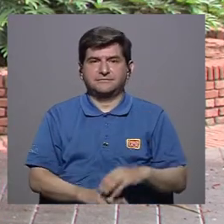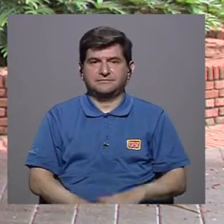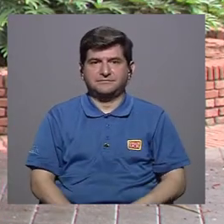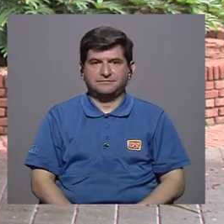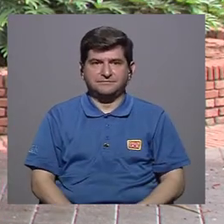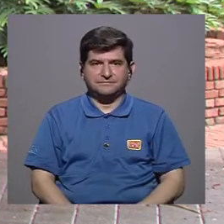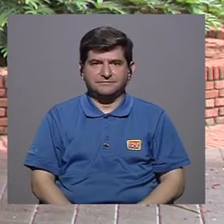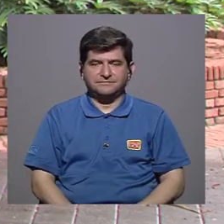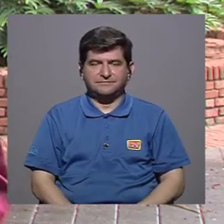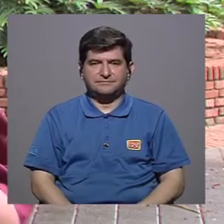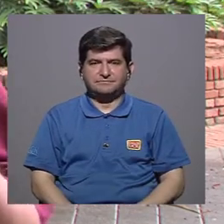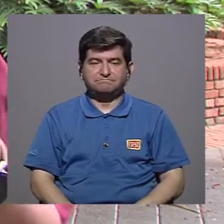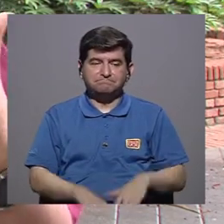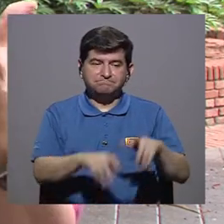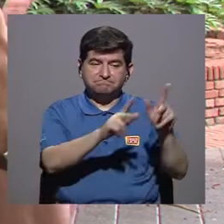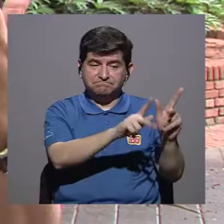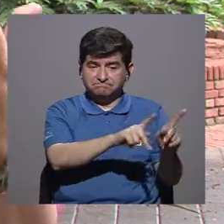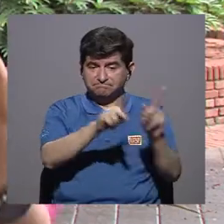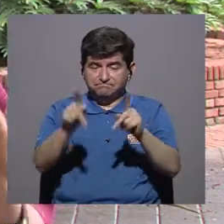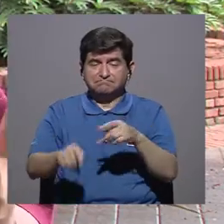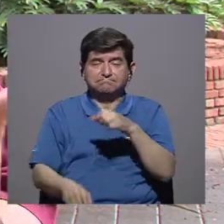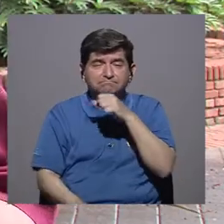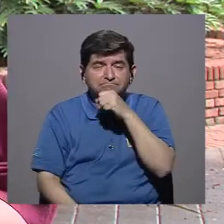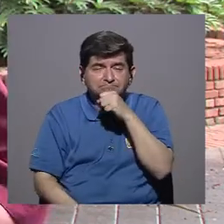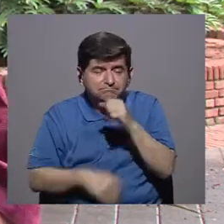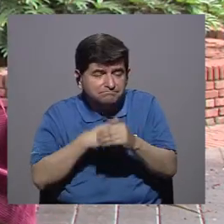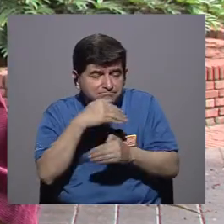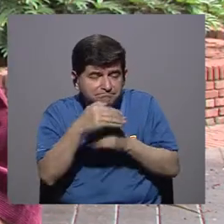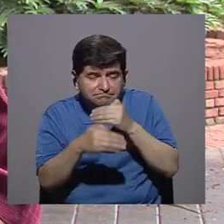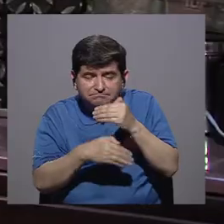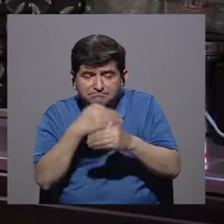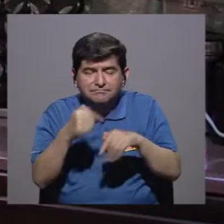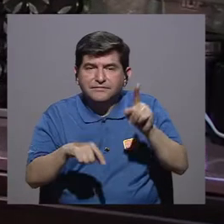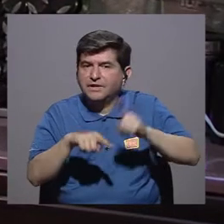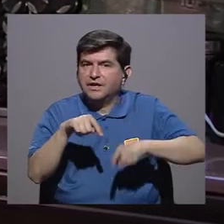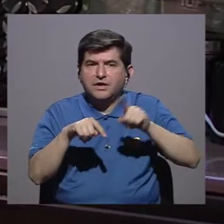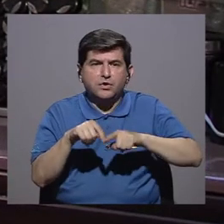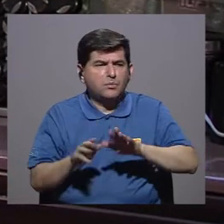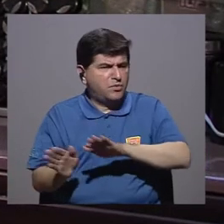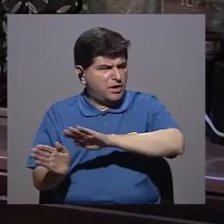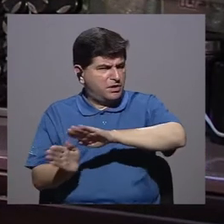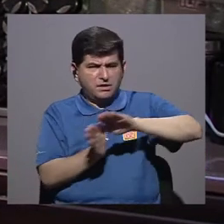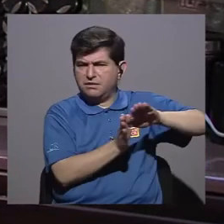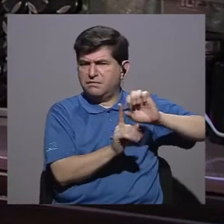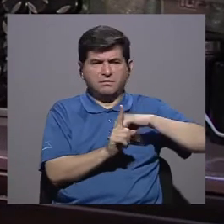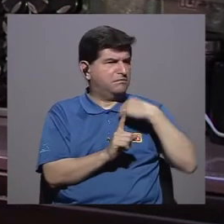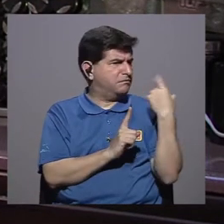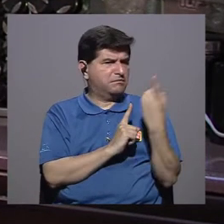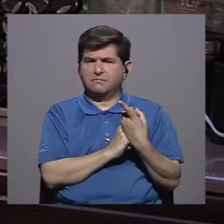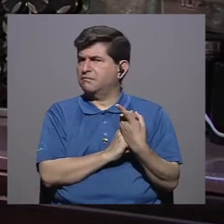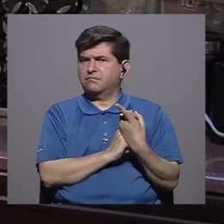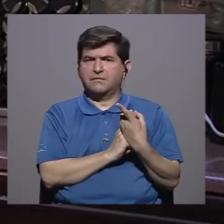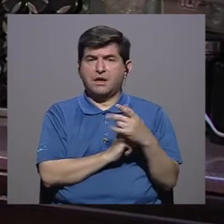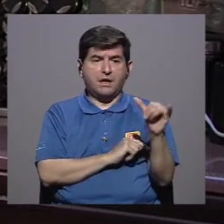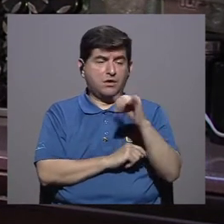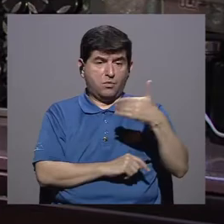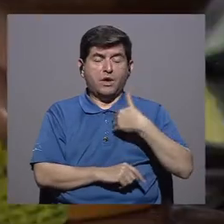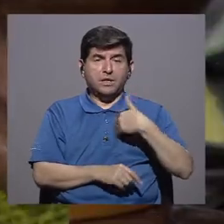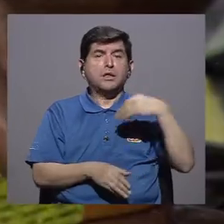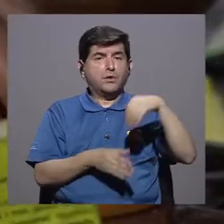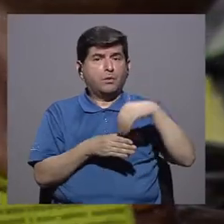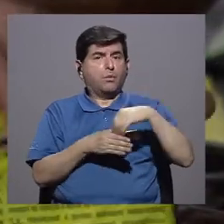que las personas que van envejeciendo no pueden ser relegadas de la sociedad